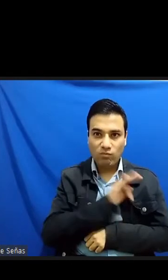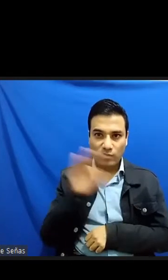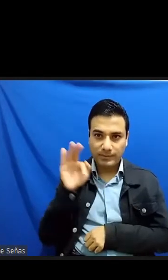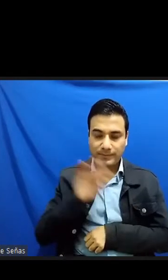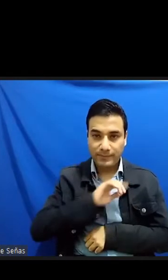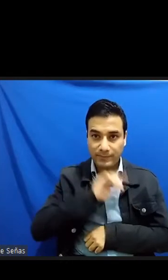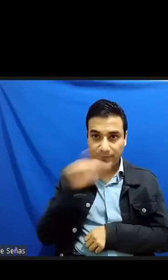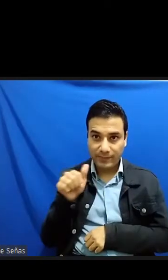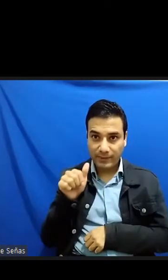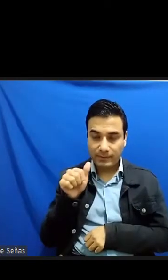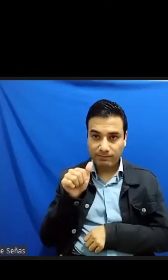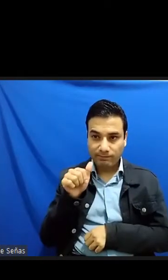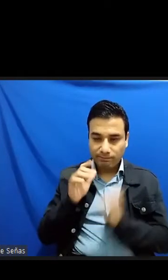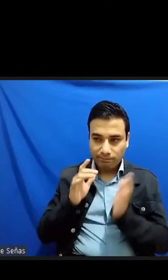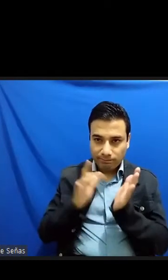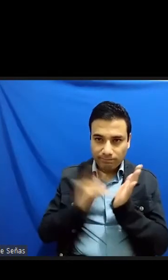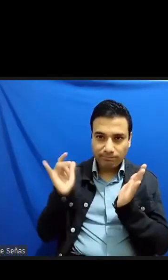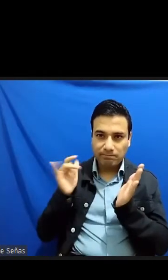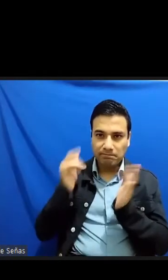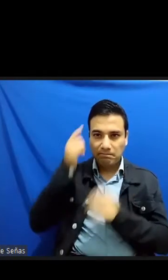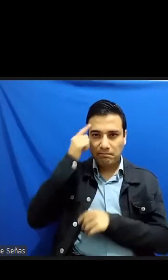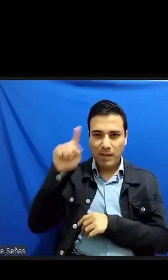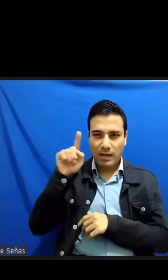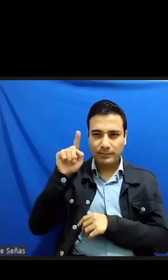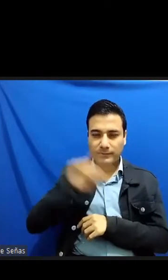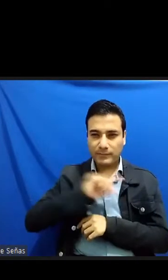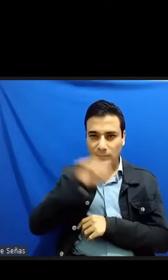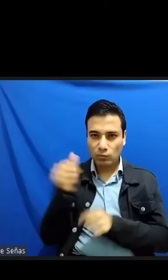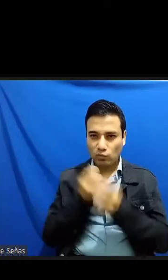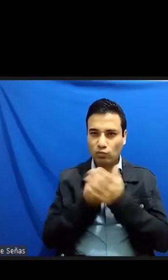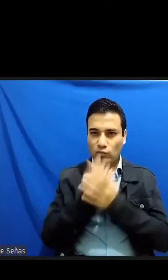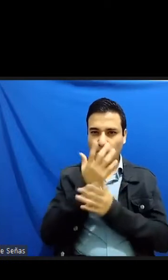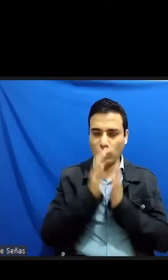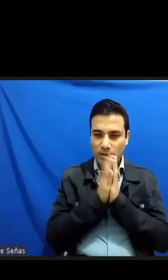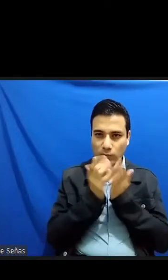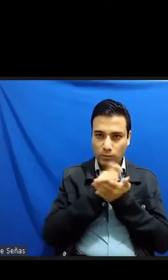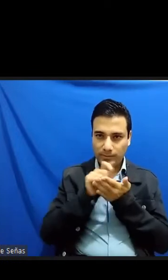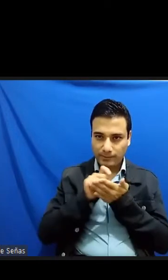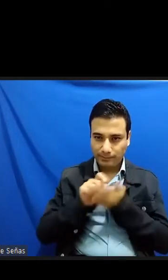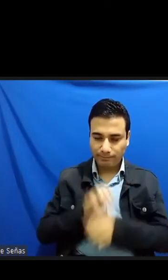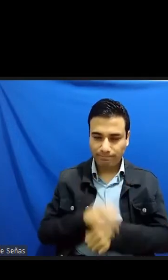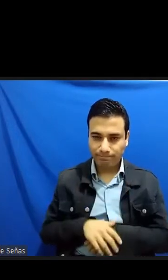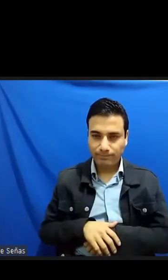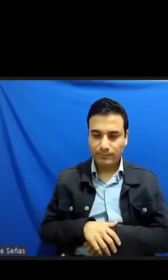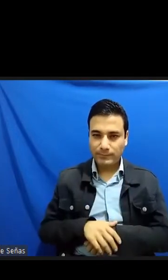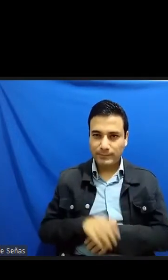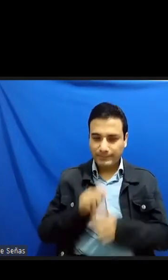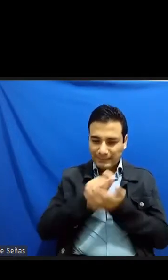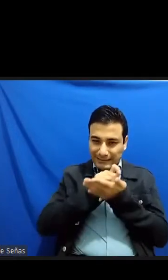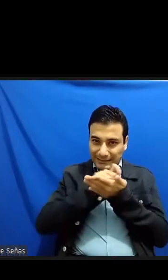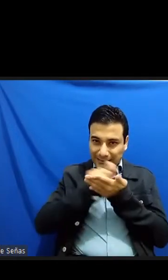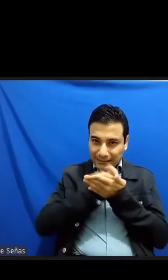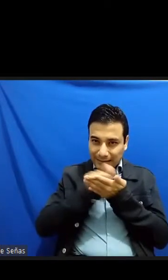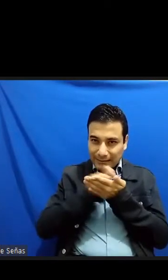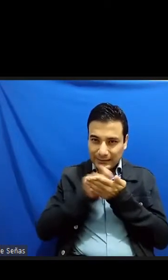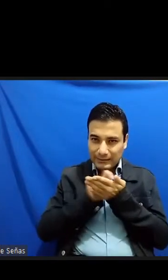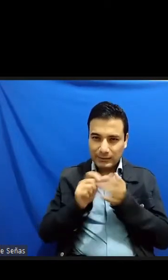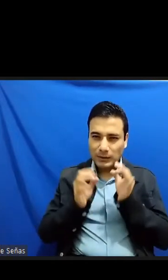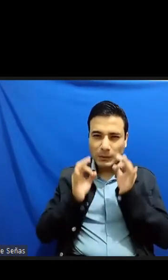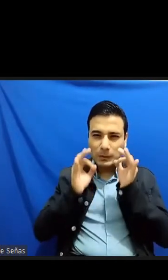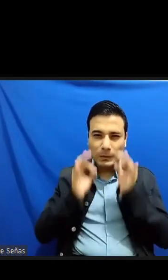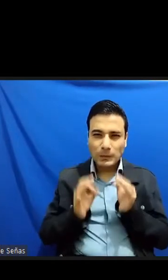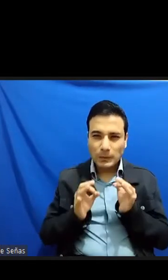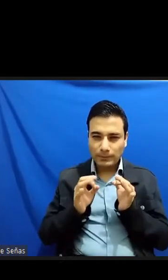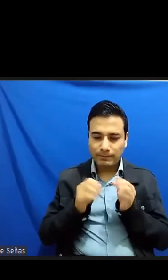necesario para ir creando una obra propia una escritura que llevaba a cabo casi a